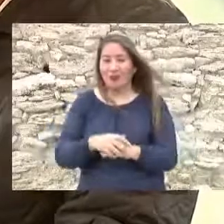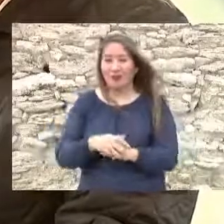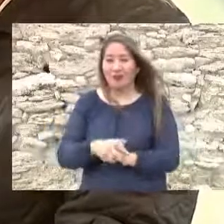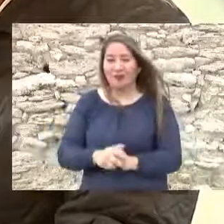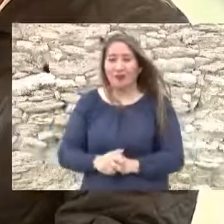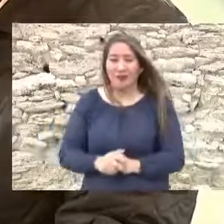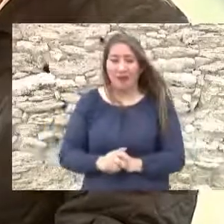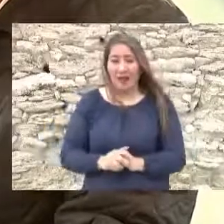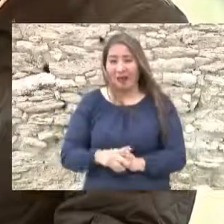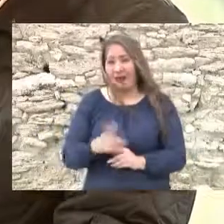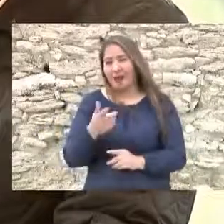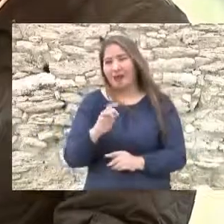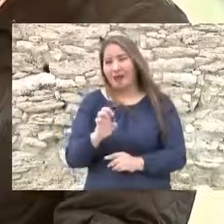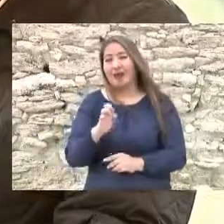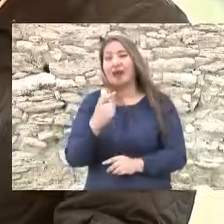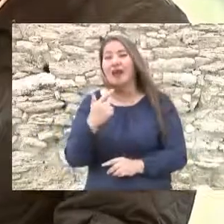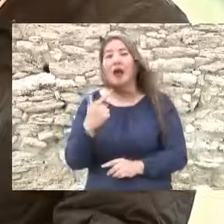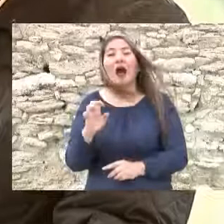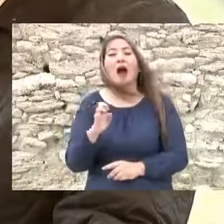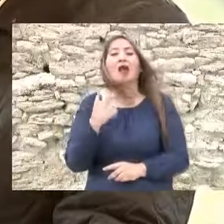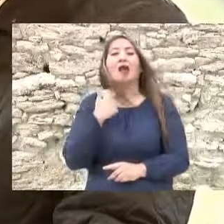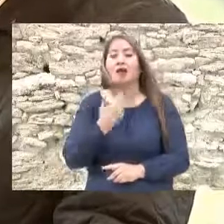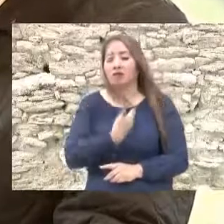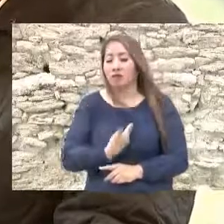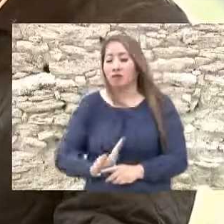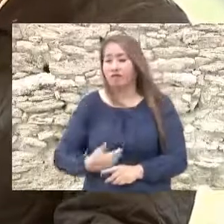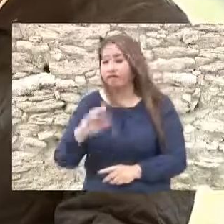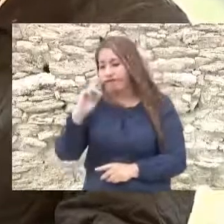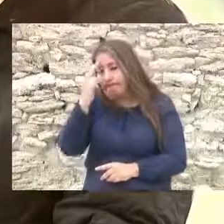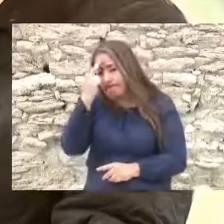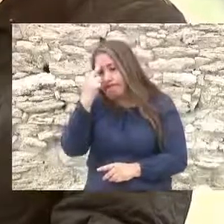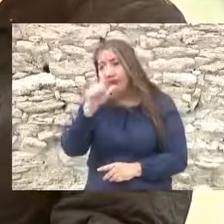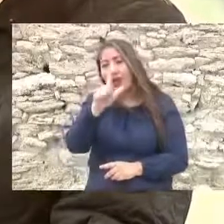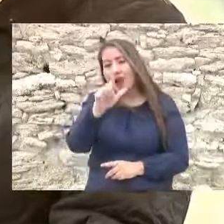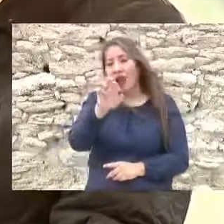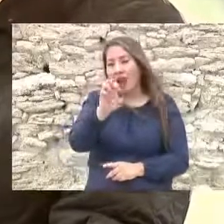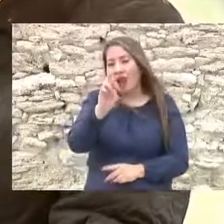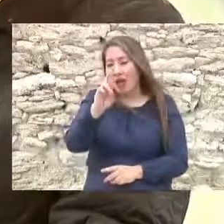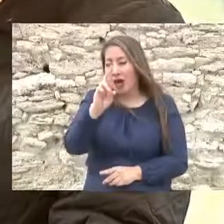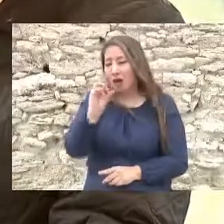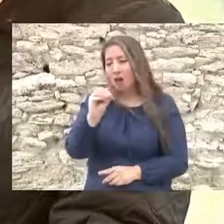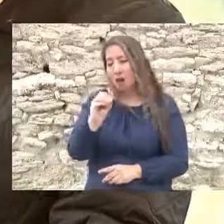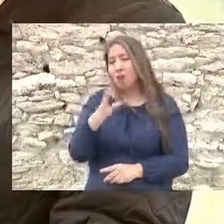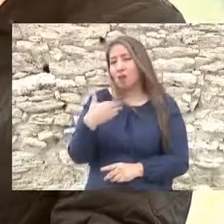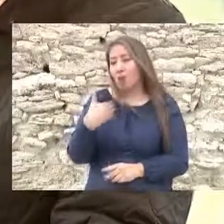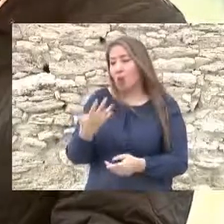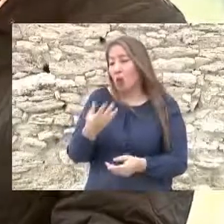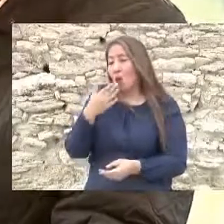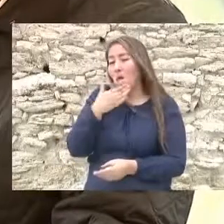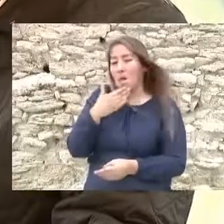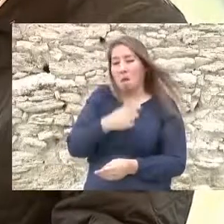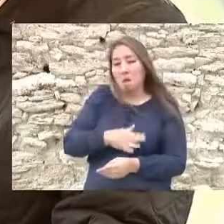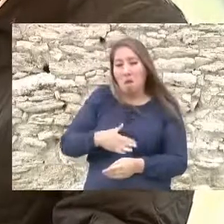al expresidente reconociéndole lo que había aportado a la república